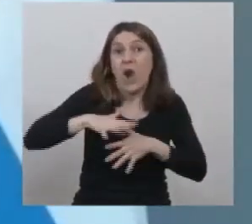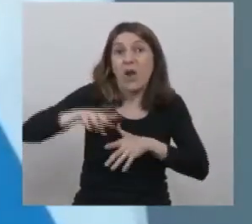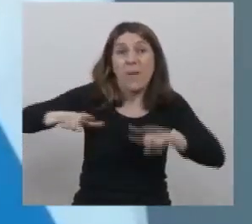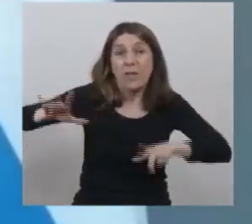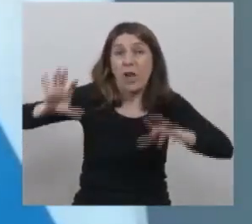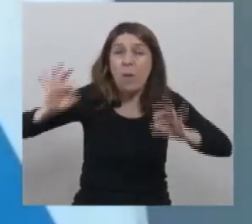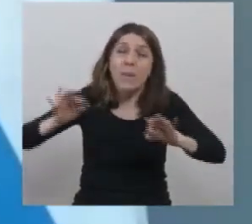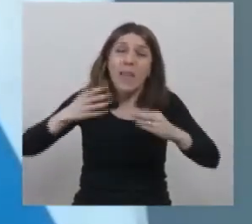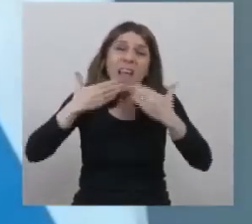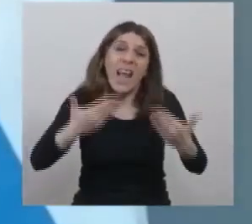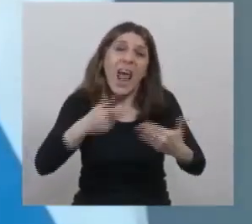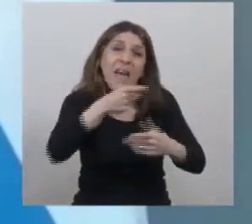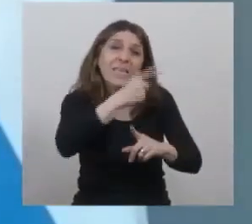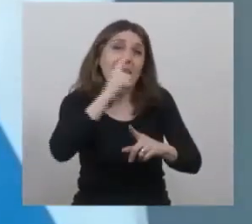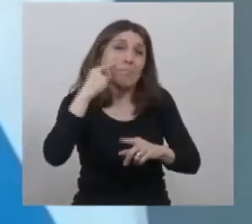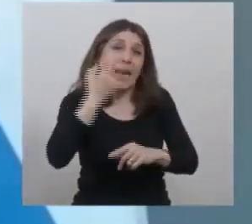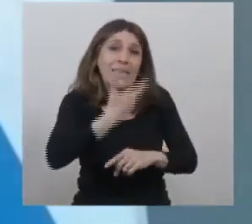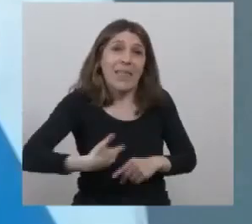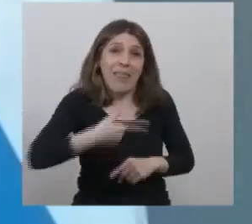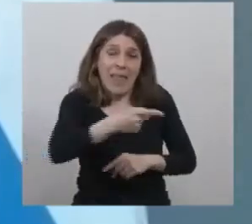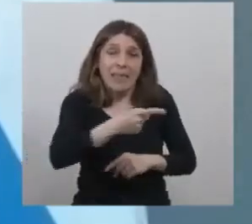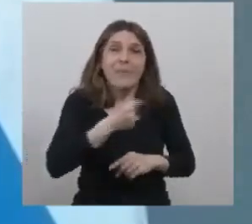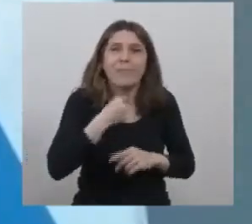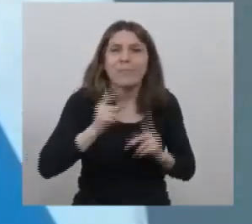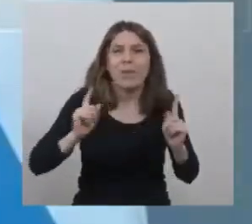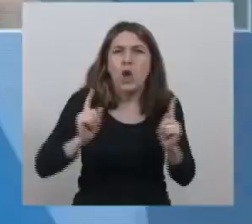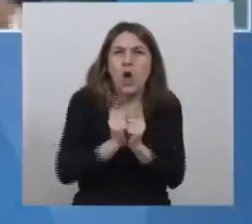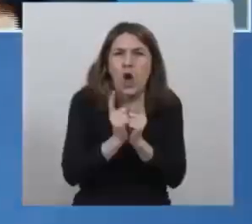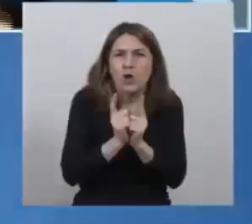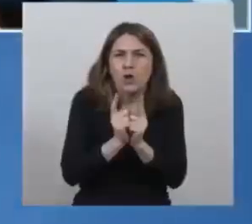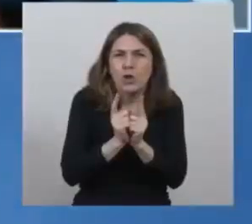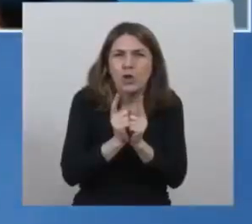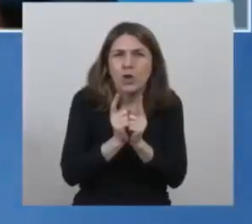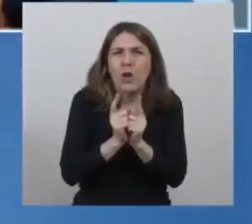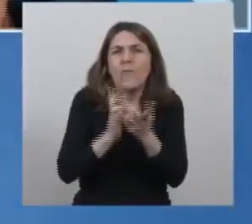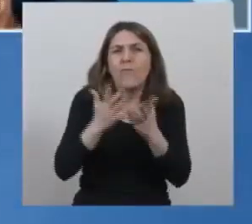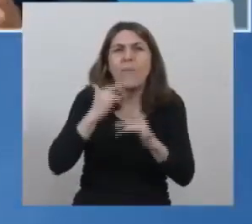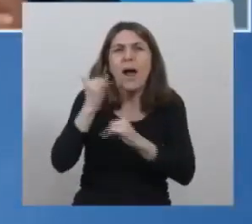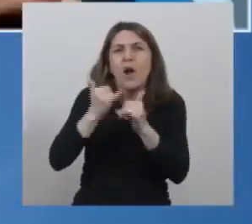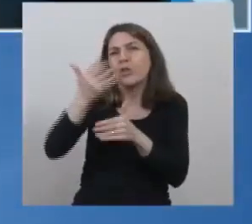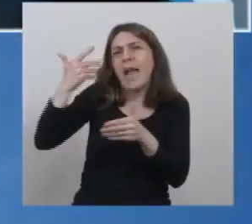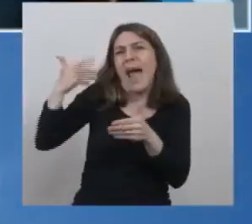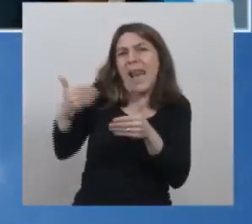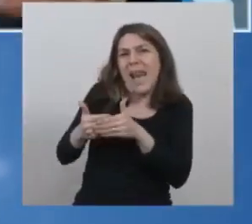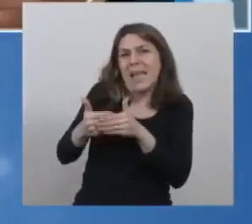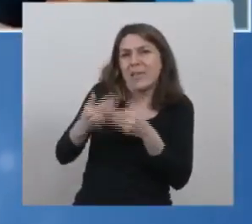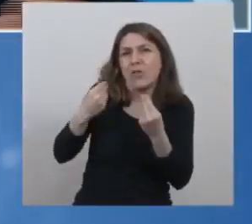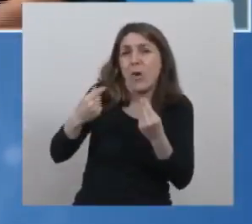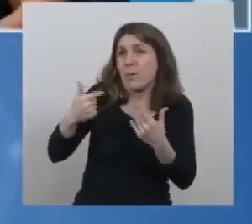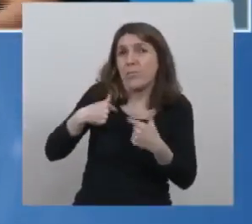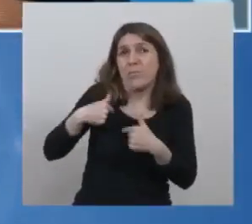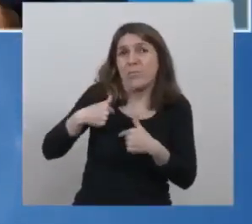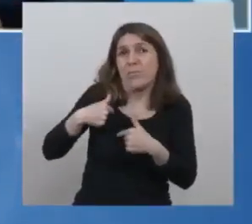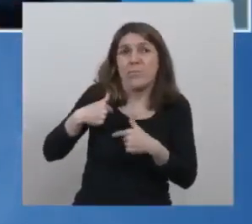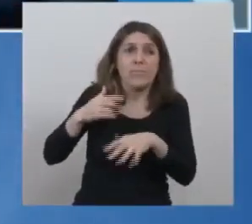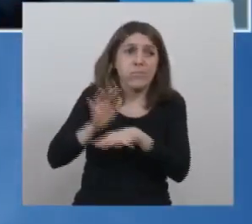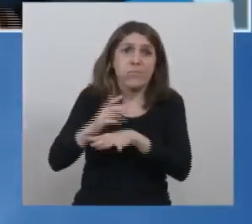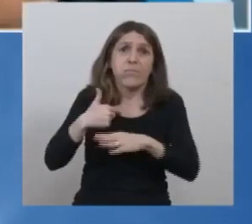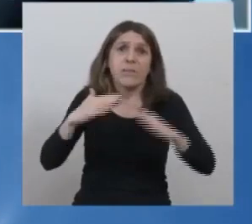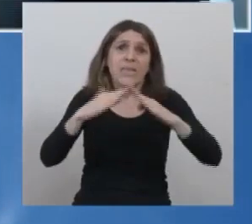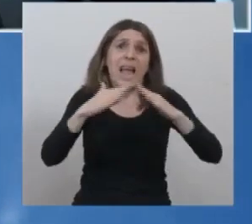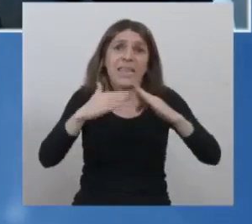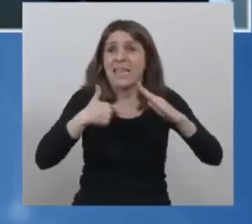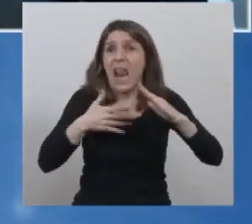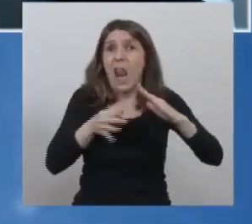Presidente. Quiero hacerle en breve un poquito de historia cuando llevo a mi casa, una localidad muy pequeña, la